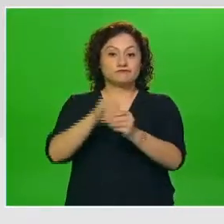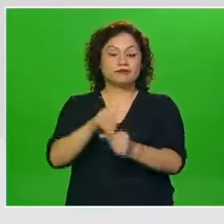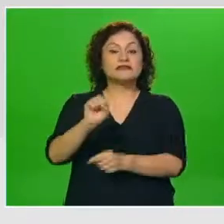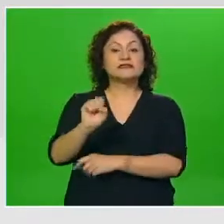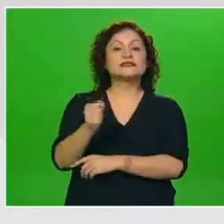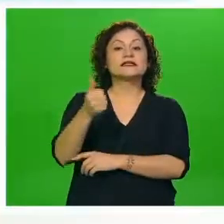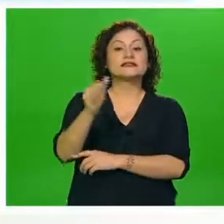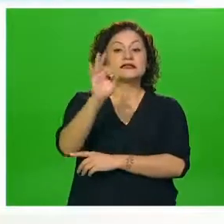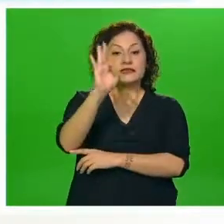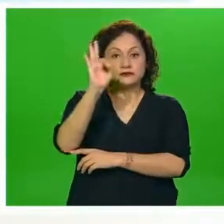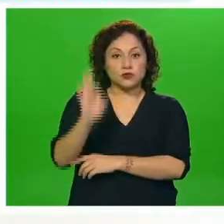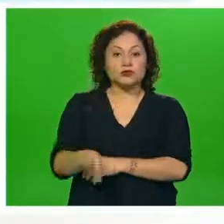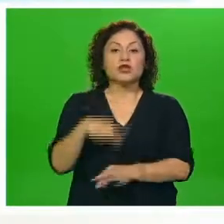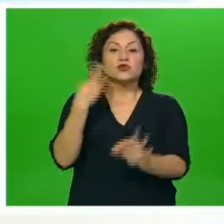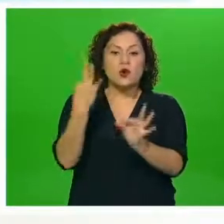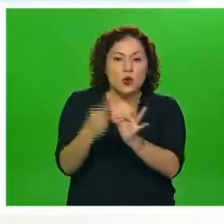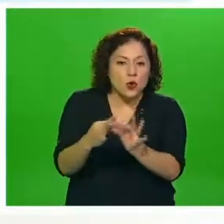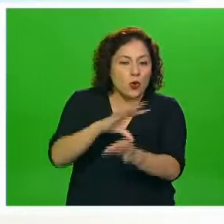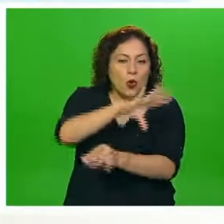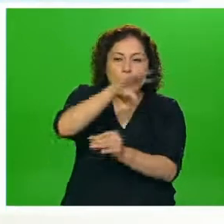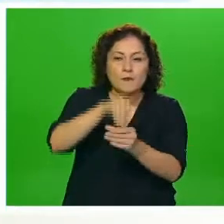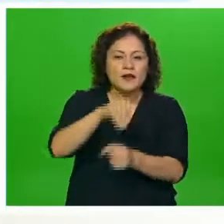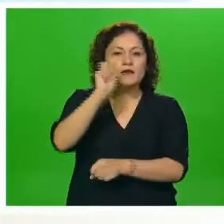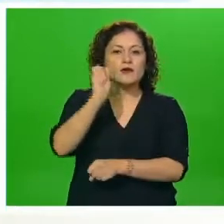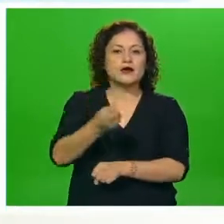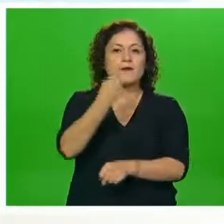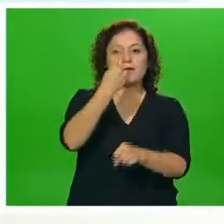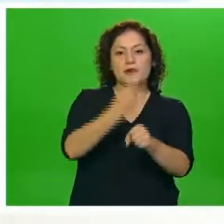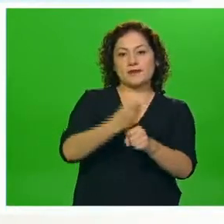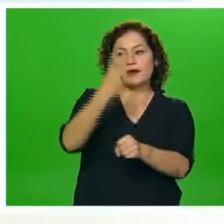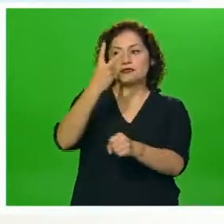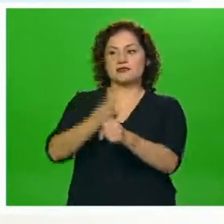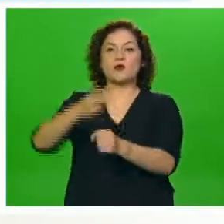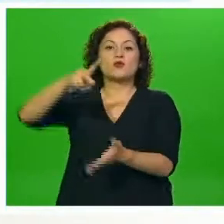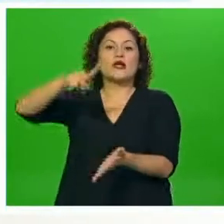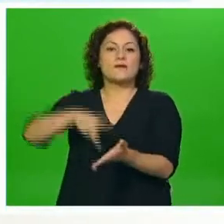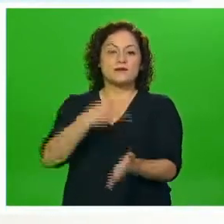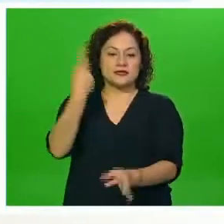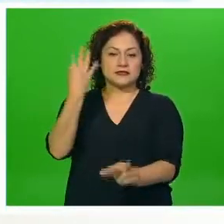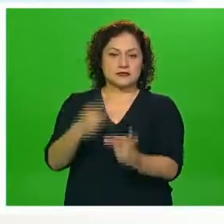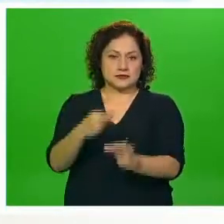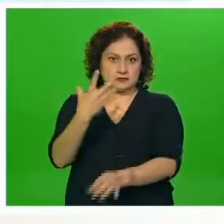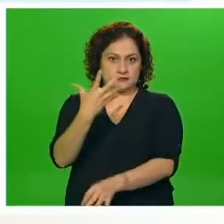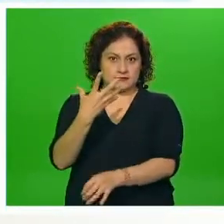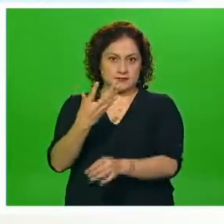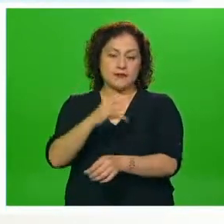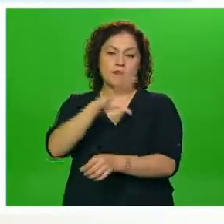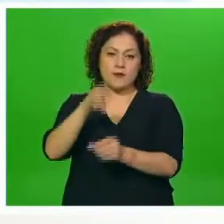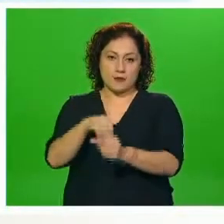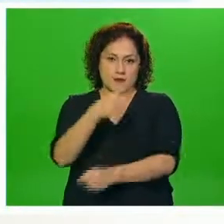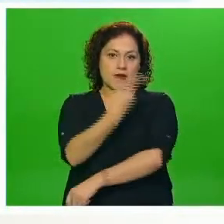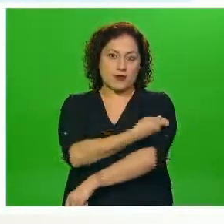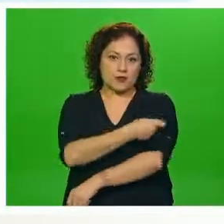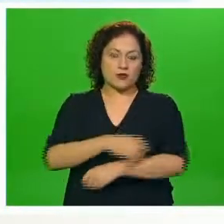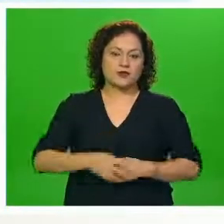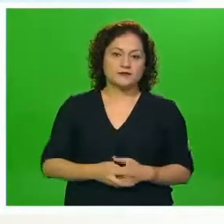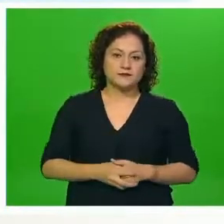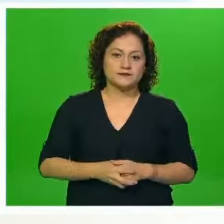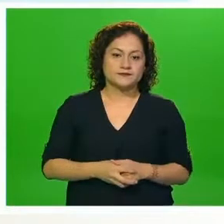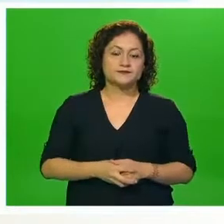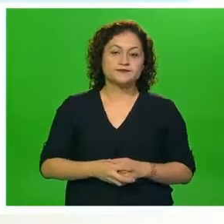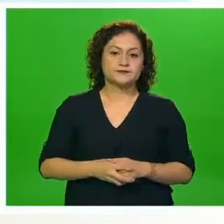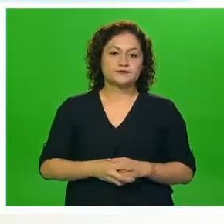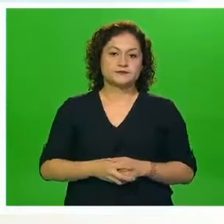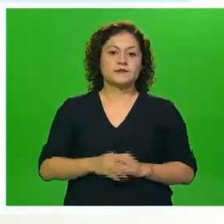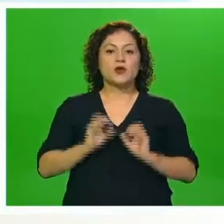esquema completo significa que para las vacunas que requieren dos dosis ya recibieron y o recibieron la